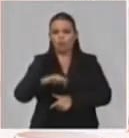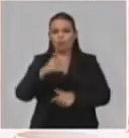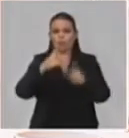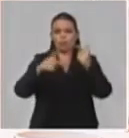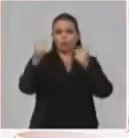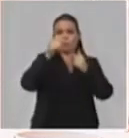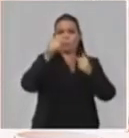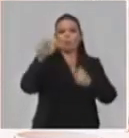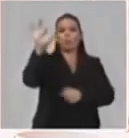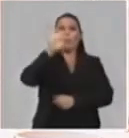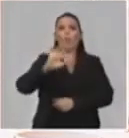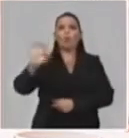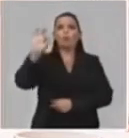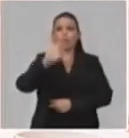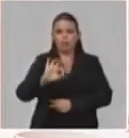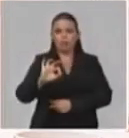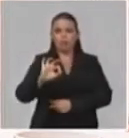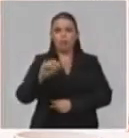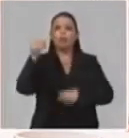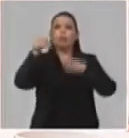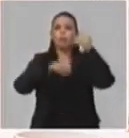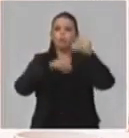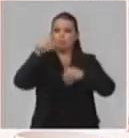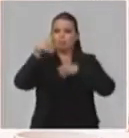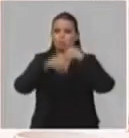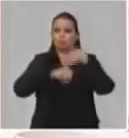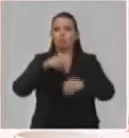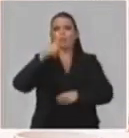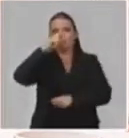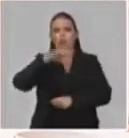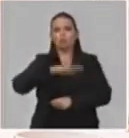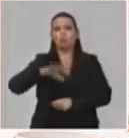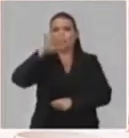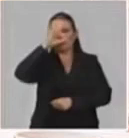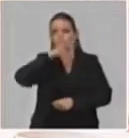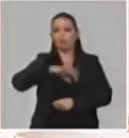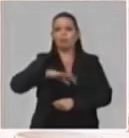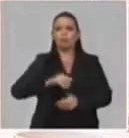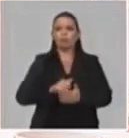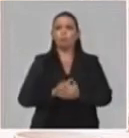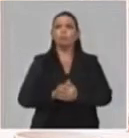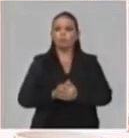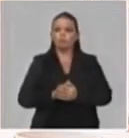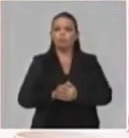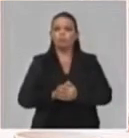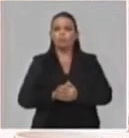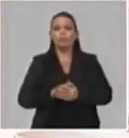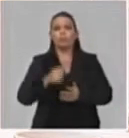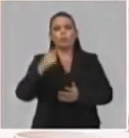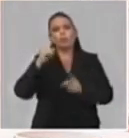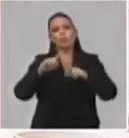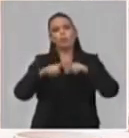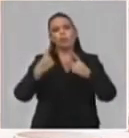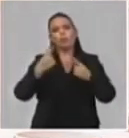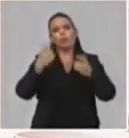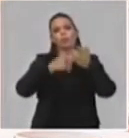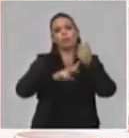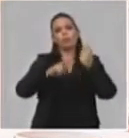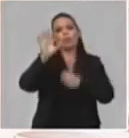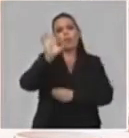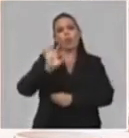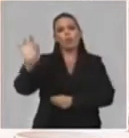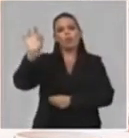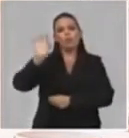provincias que tienen en estos momentos una situación más estable con la situación de la pandemia. Y nosotros, bueno,